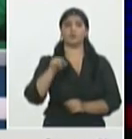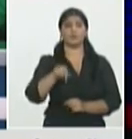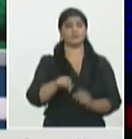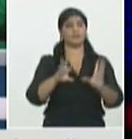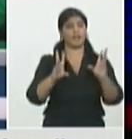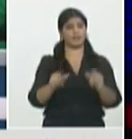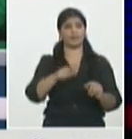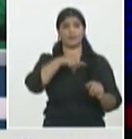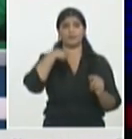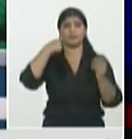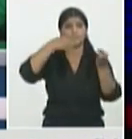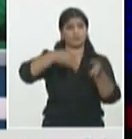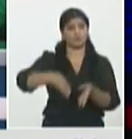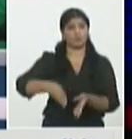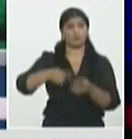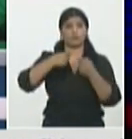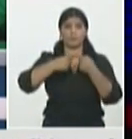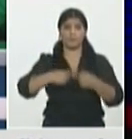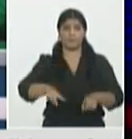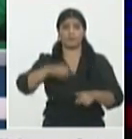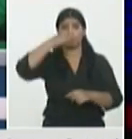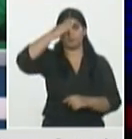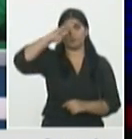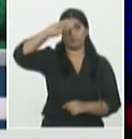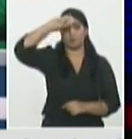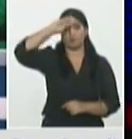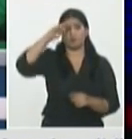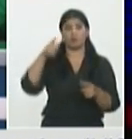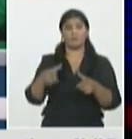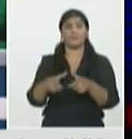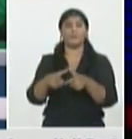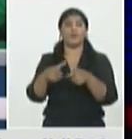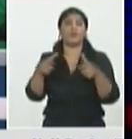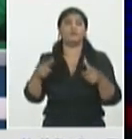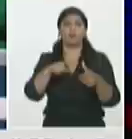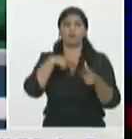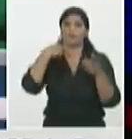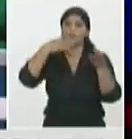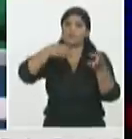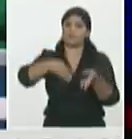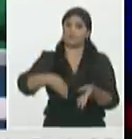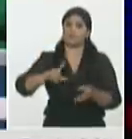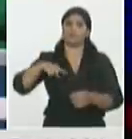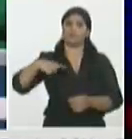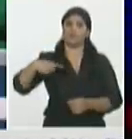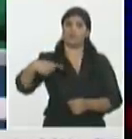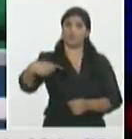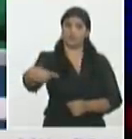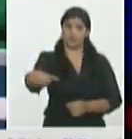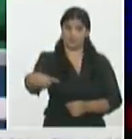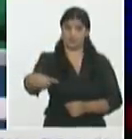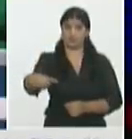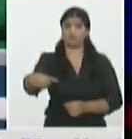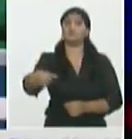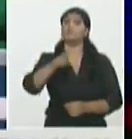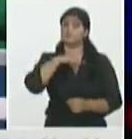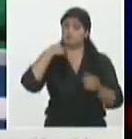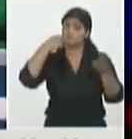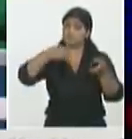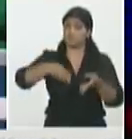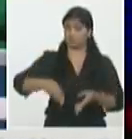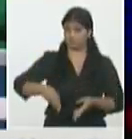pero muy elevada para los propósitos para los cuales se trabaja con el programa de nuestro país